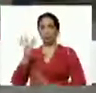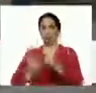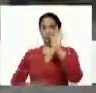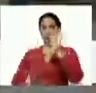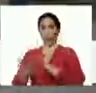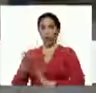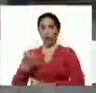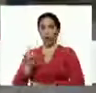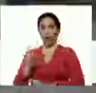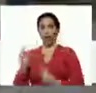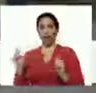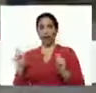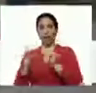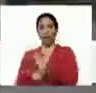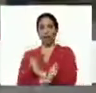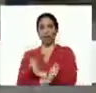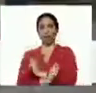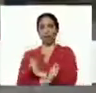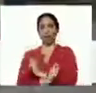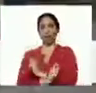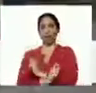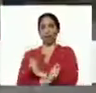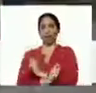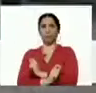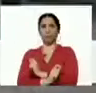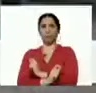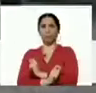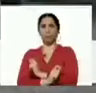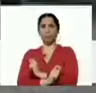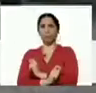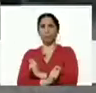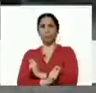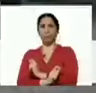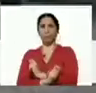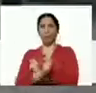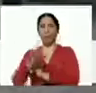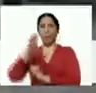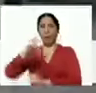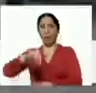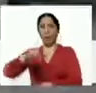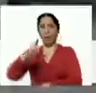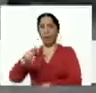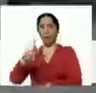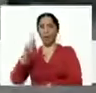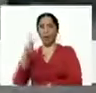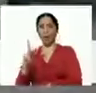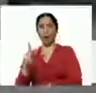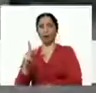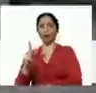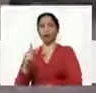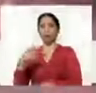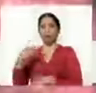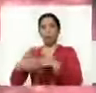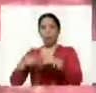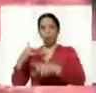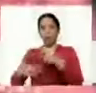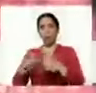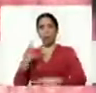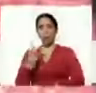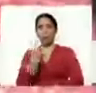está sustituyendo a el tradicional NPK producido por una empresa